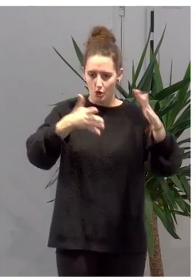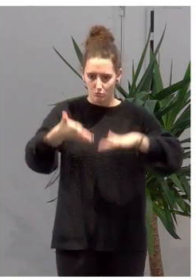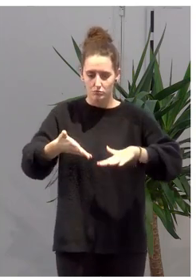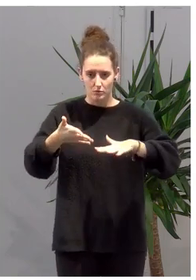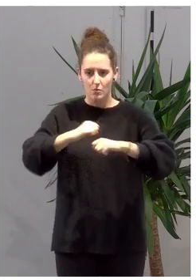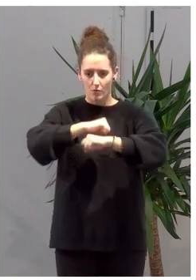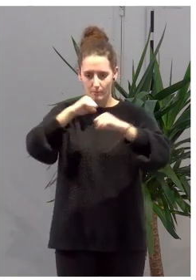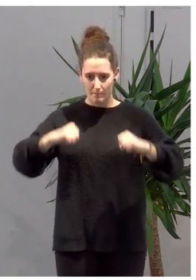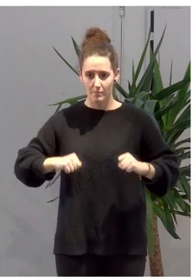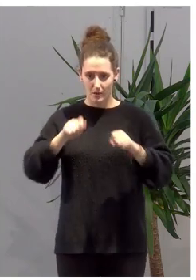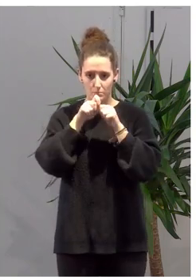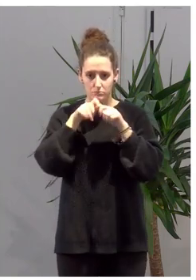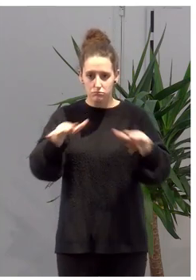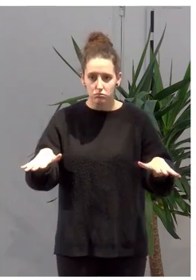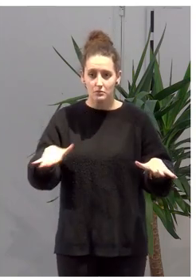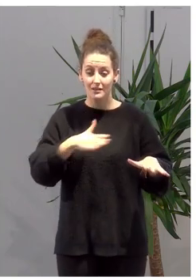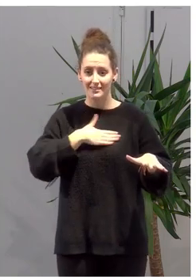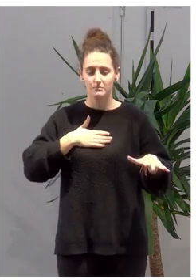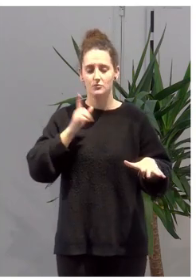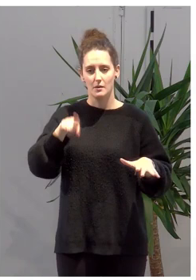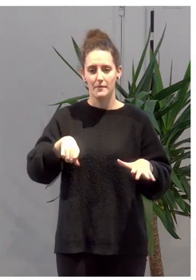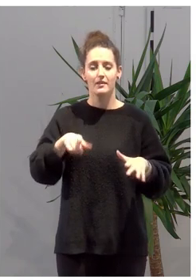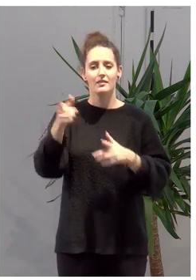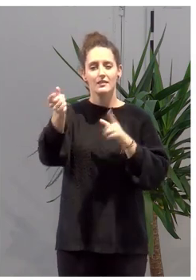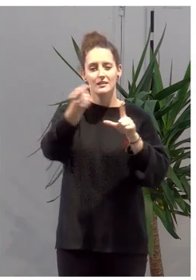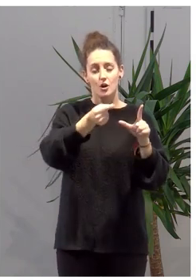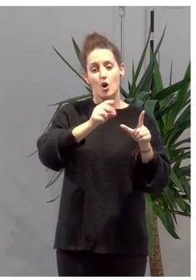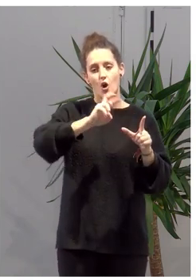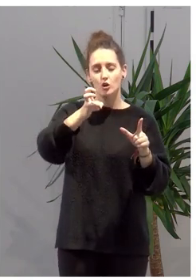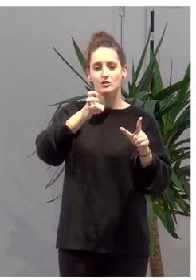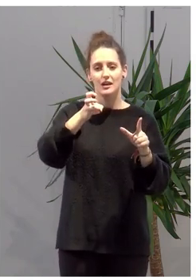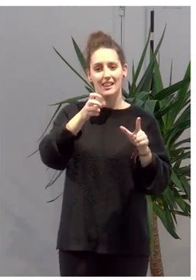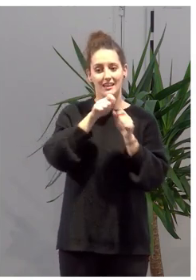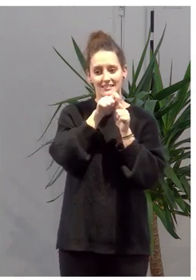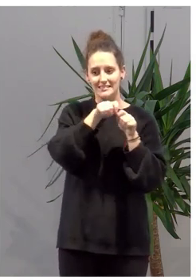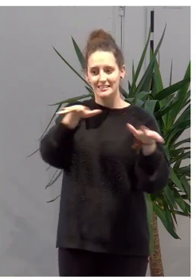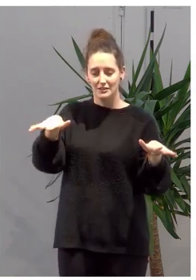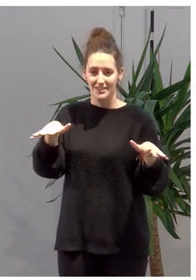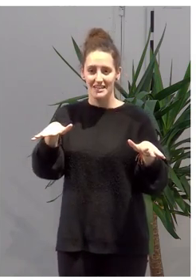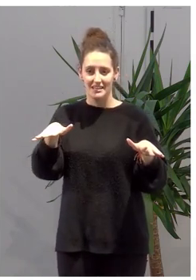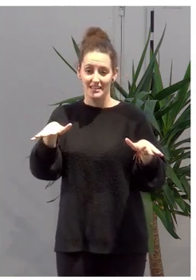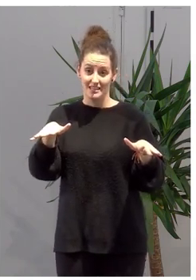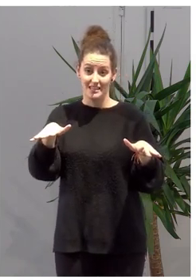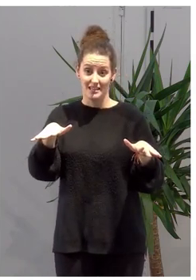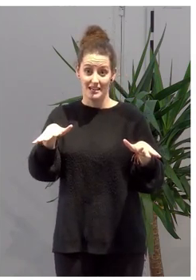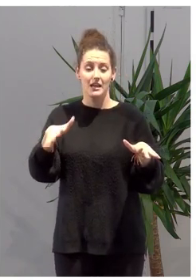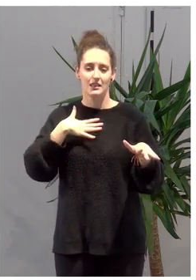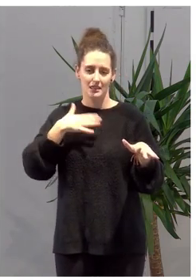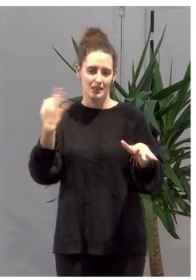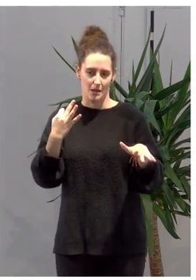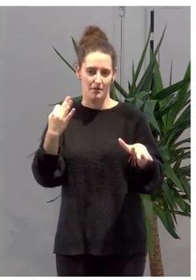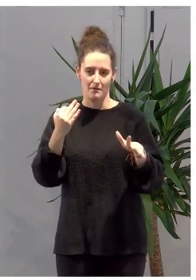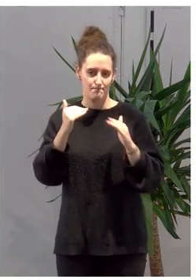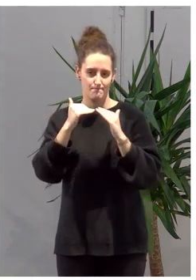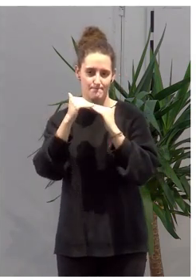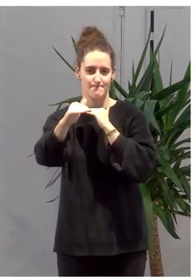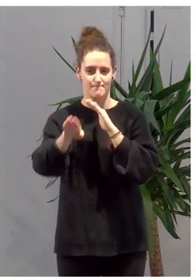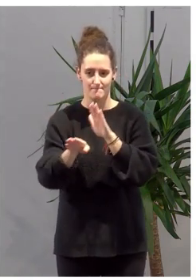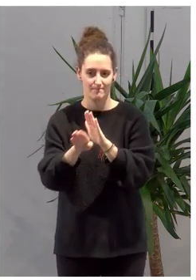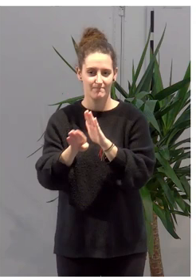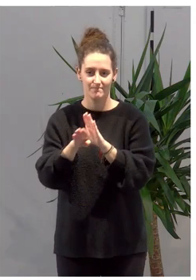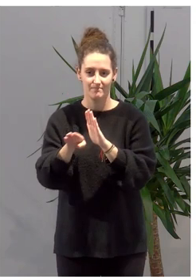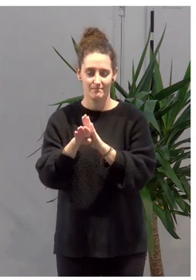extenderse, hemos diseñado también otra parte de transferibilidad de este proyecto en el que debe perdurar y debe tener